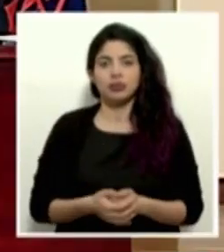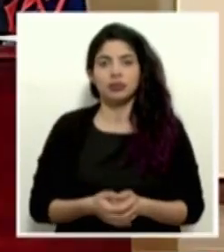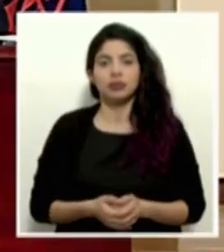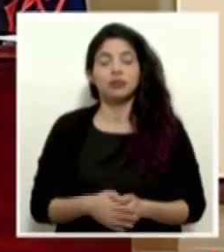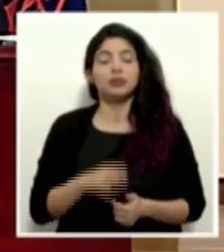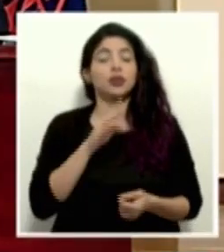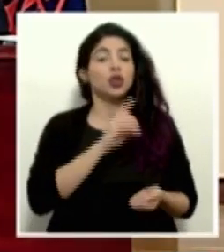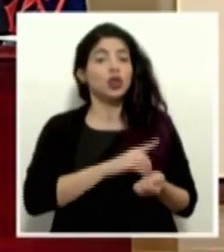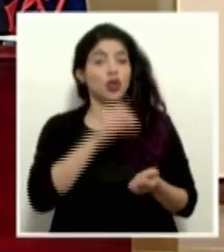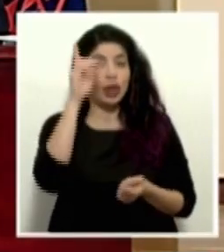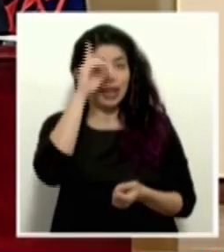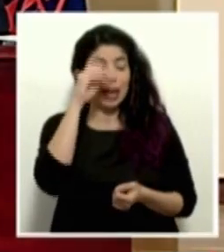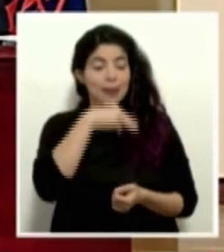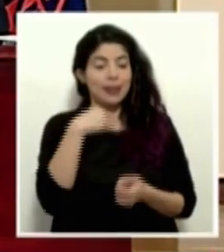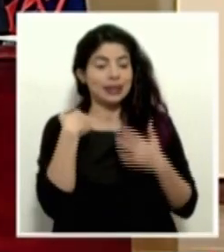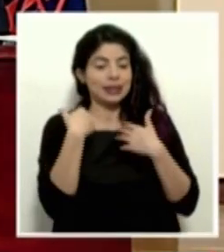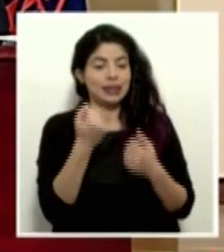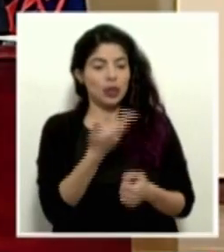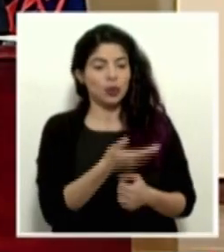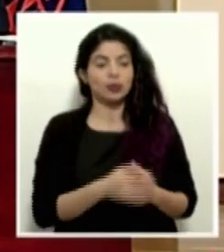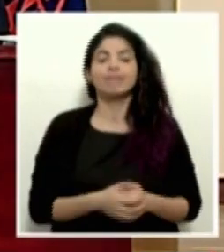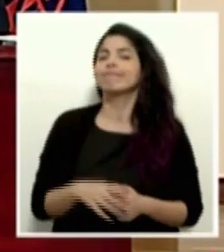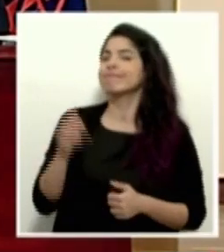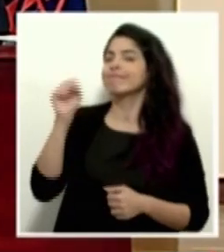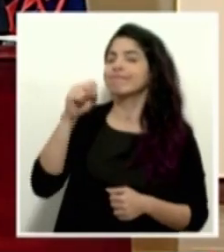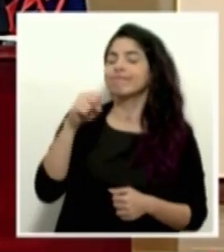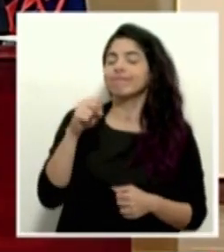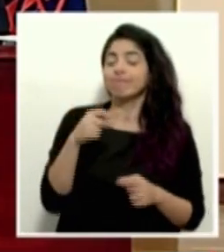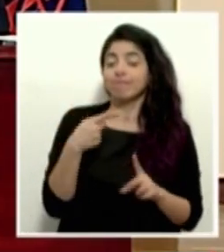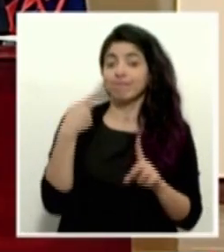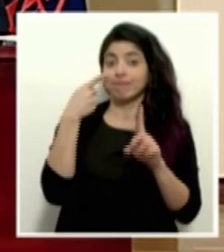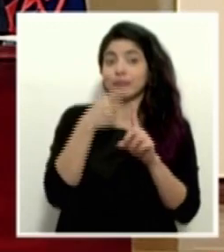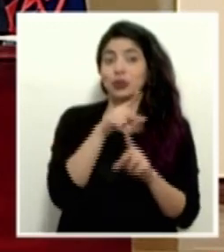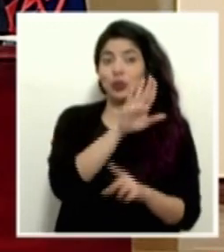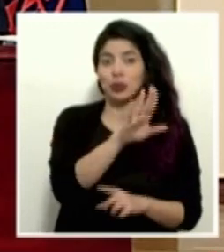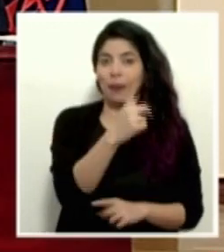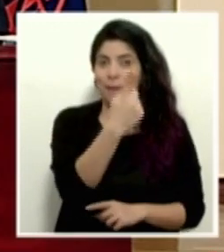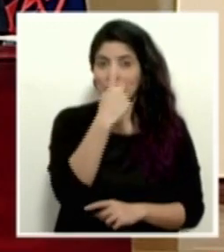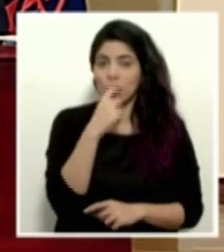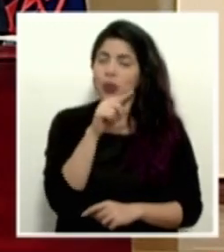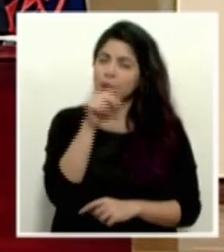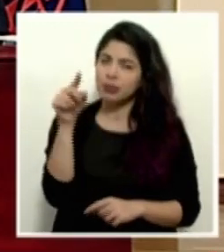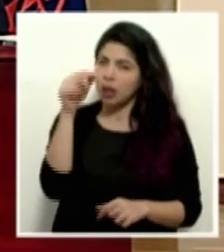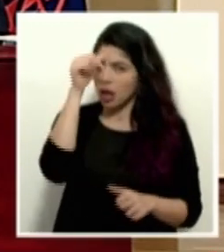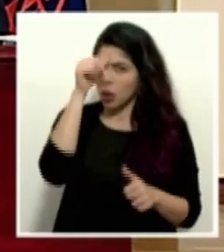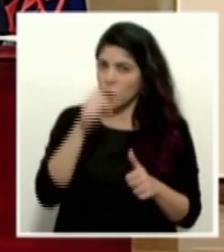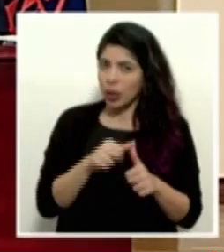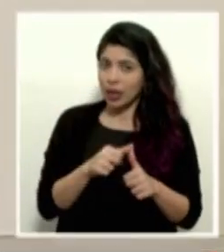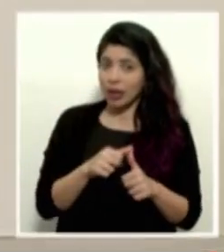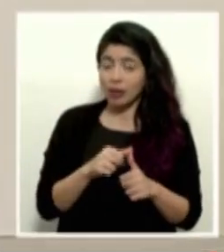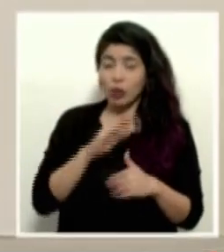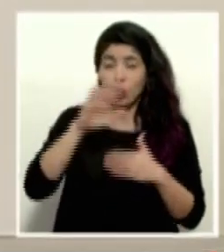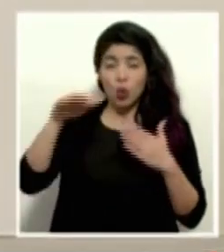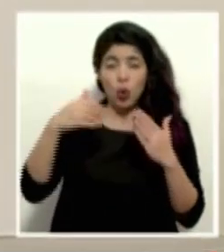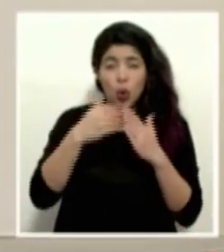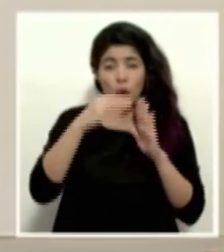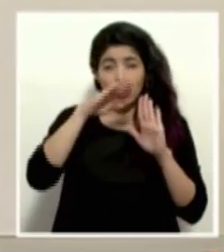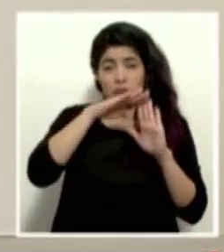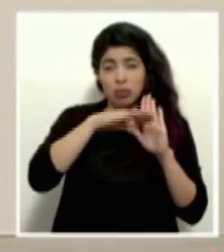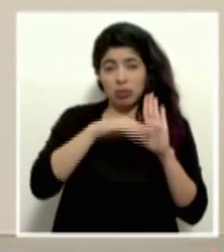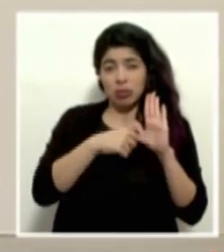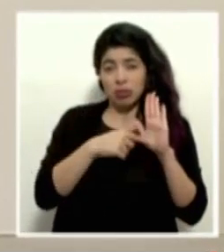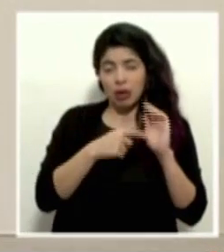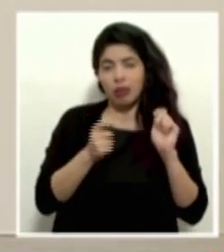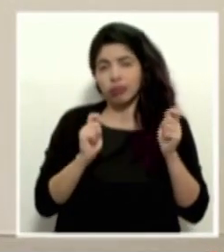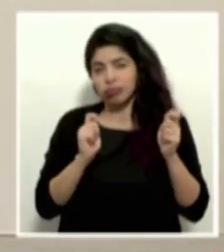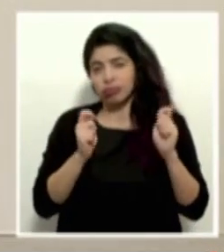Doctor Daniel Salas, Ministro de Salud. Sí, con respecto a esa pregunta, recordemos que todos los alineamientos han ido de